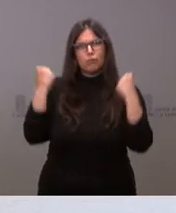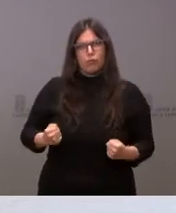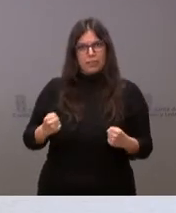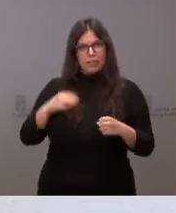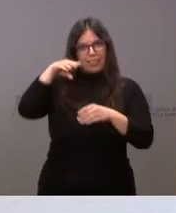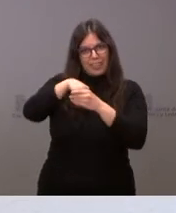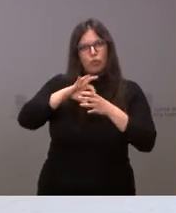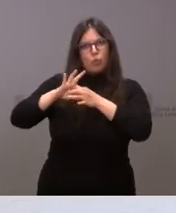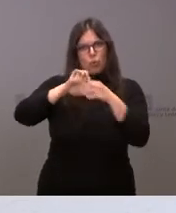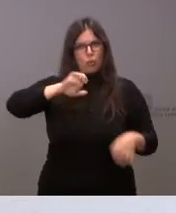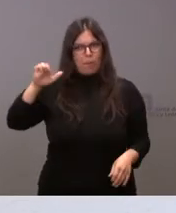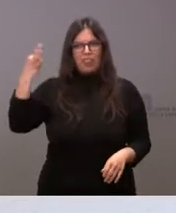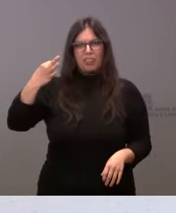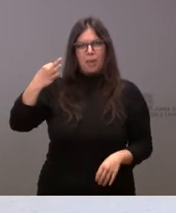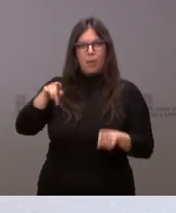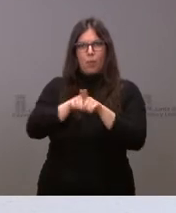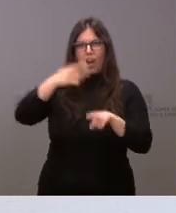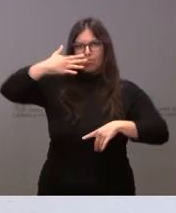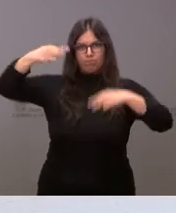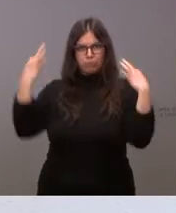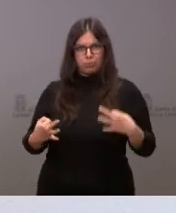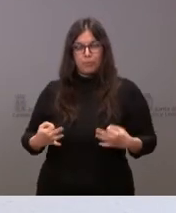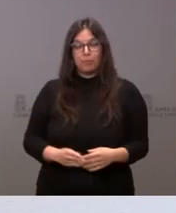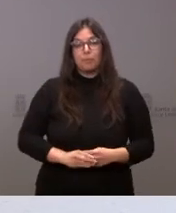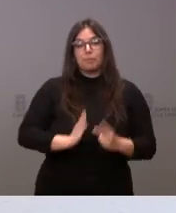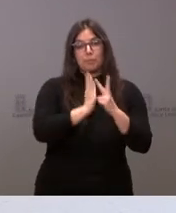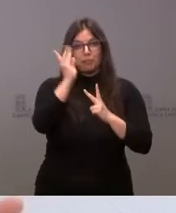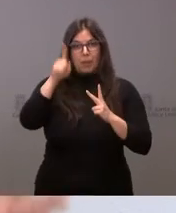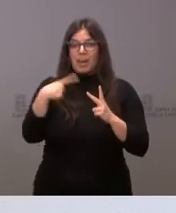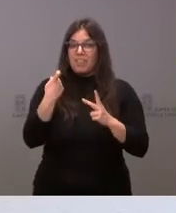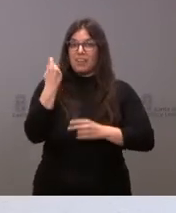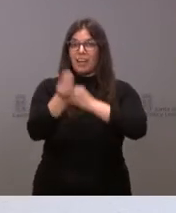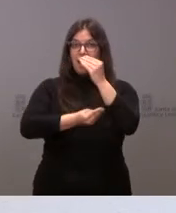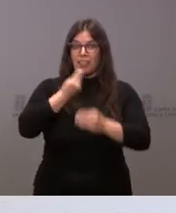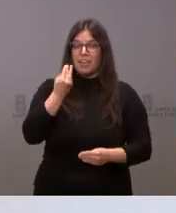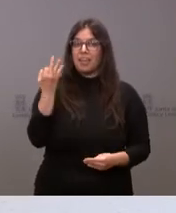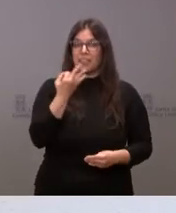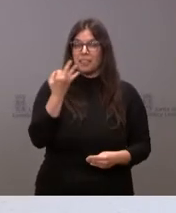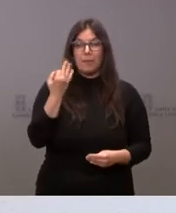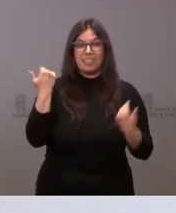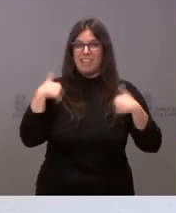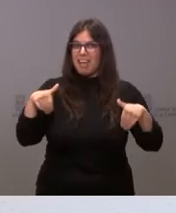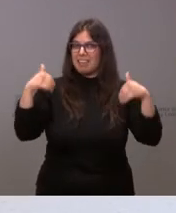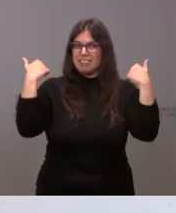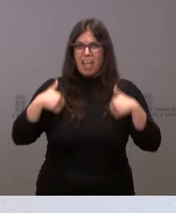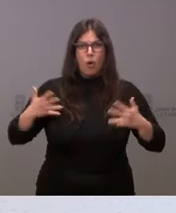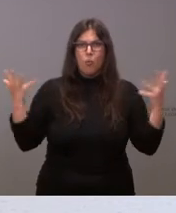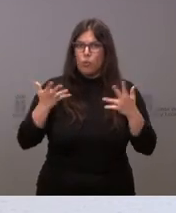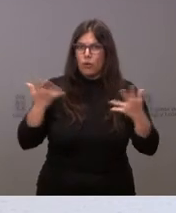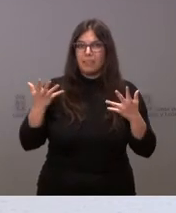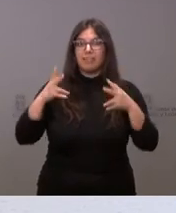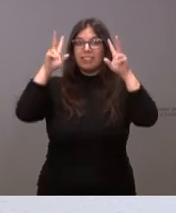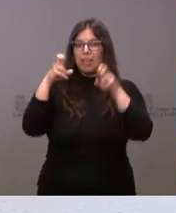de la Unión Europea. Y por otro lado es necesario actuar y es necesario actuar de manera urgente en